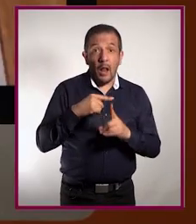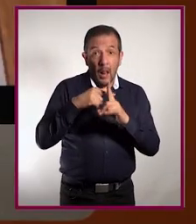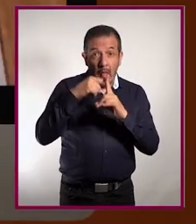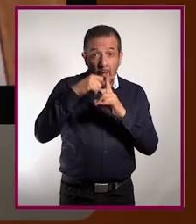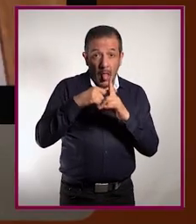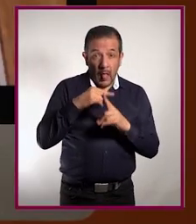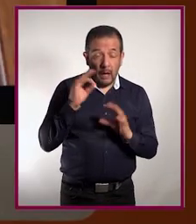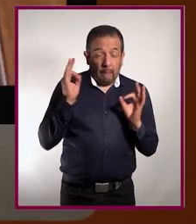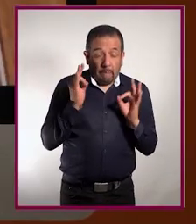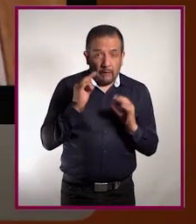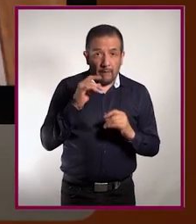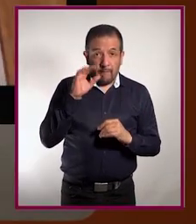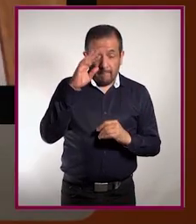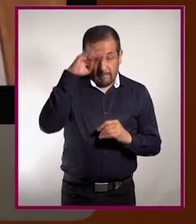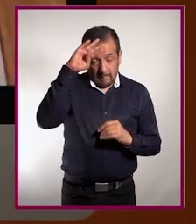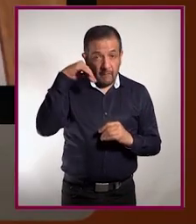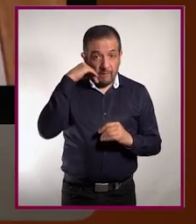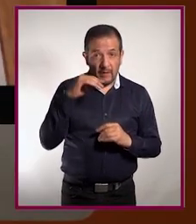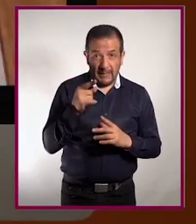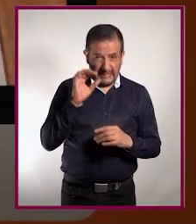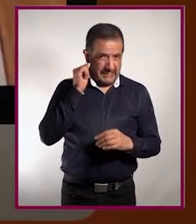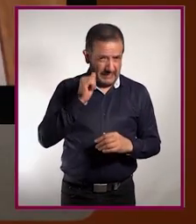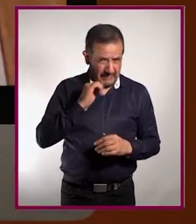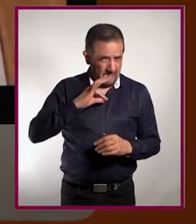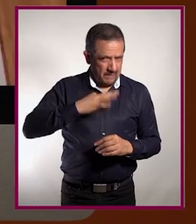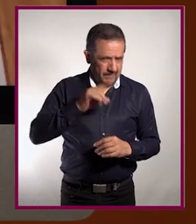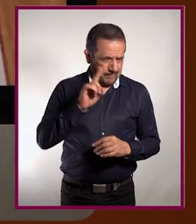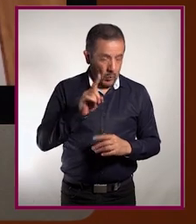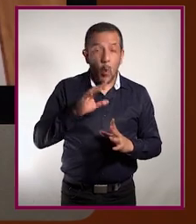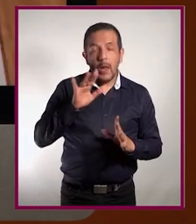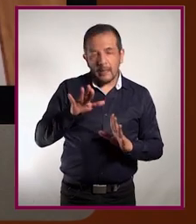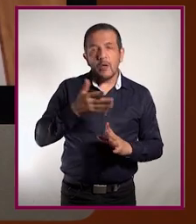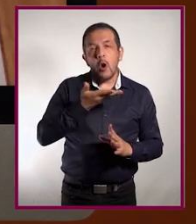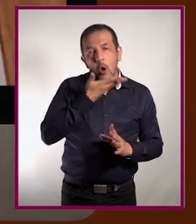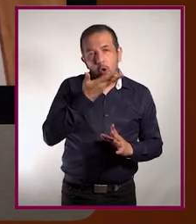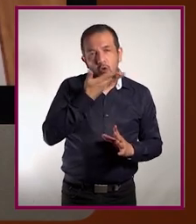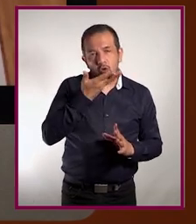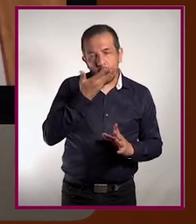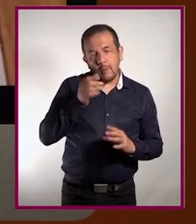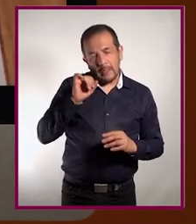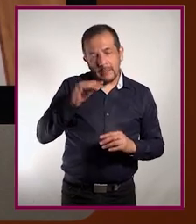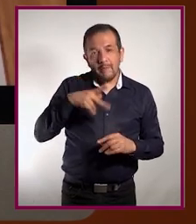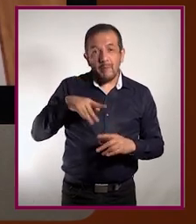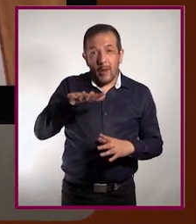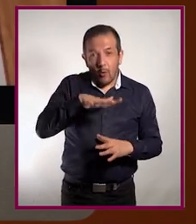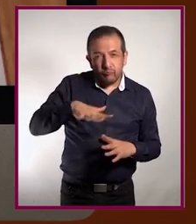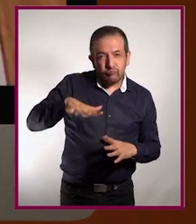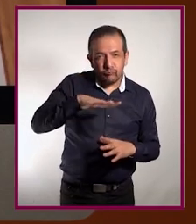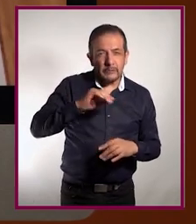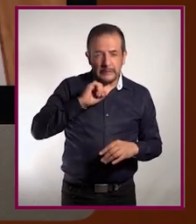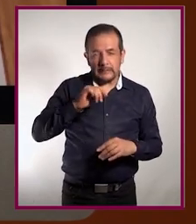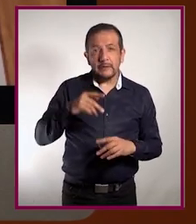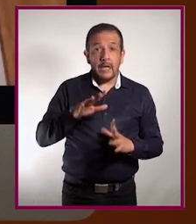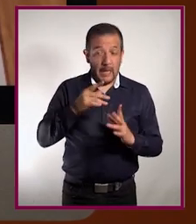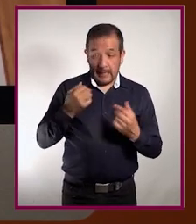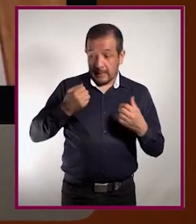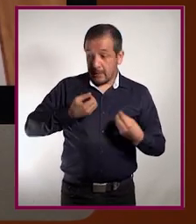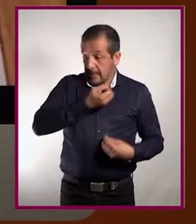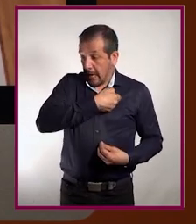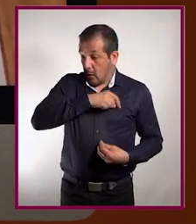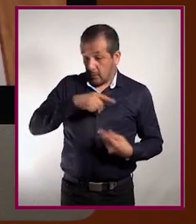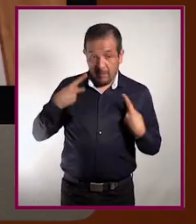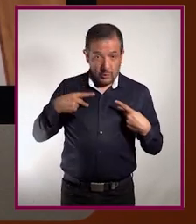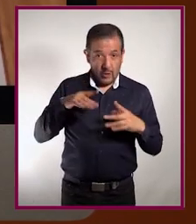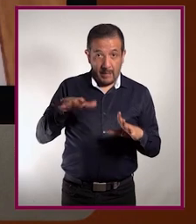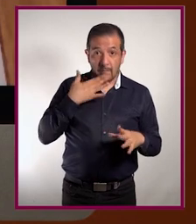siempre es por enfermedades infecciosas. Aunque las infecciones son la causa más común de la fiebre en la población que por lo demás está sana,